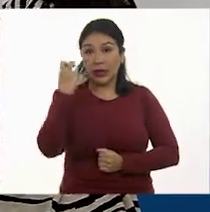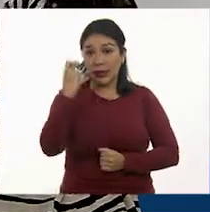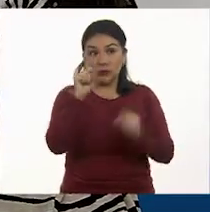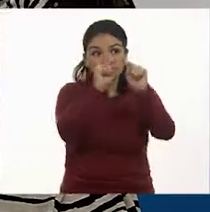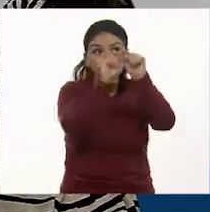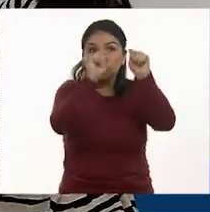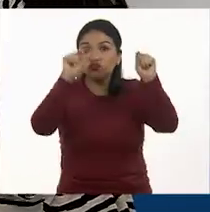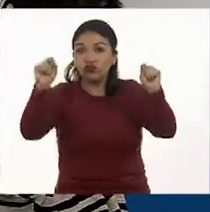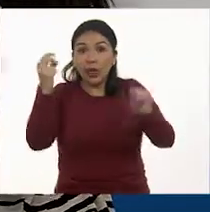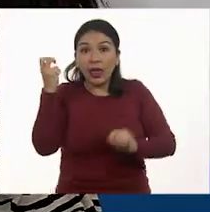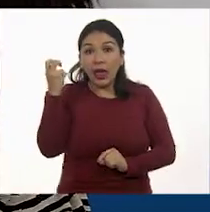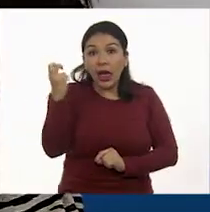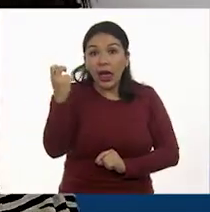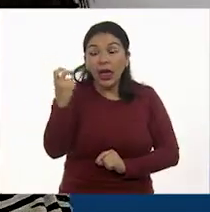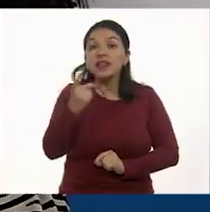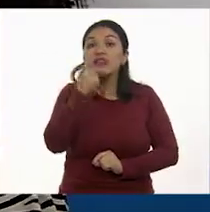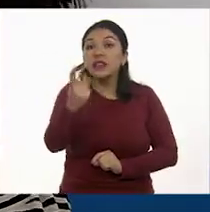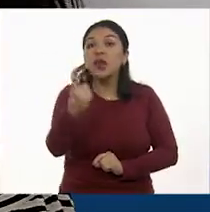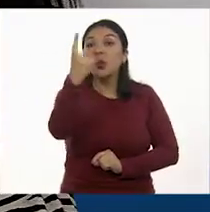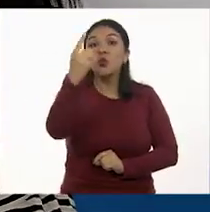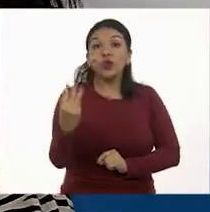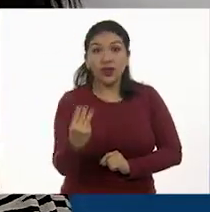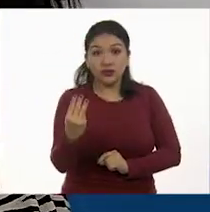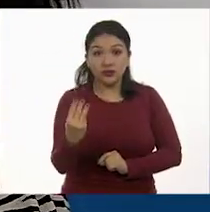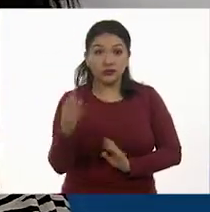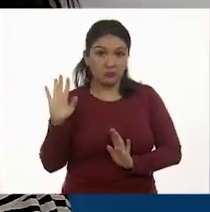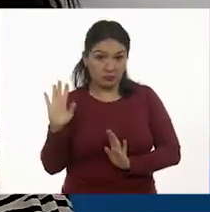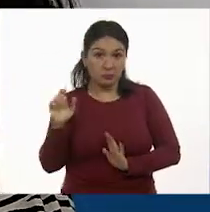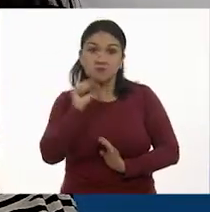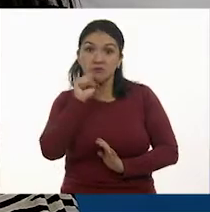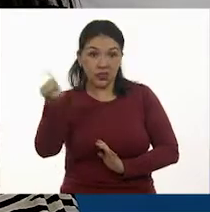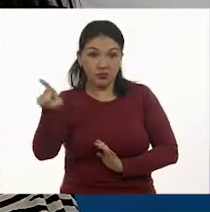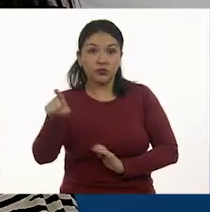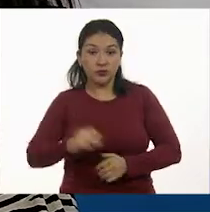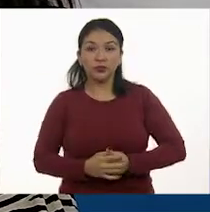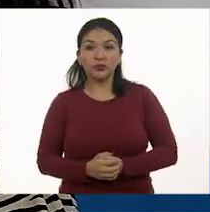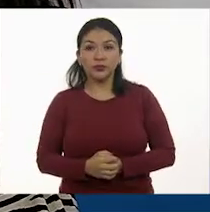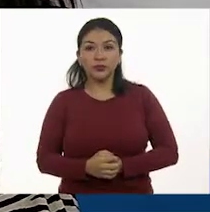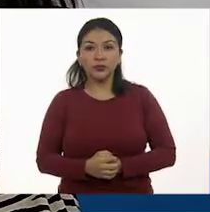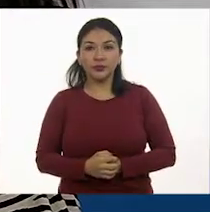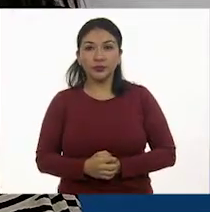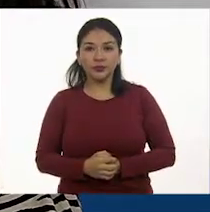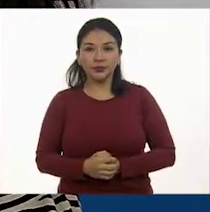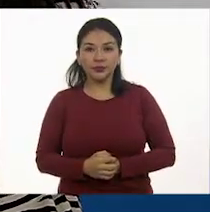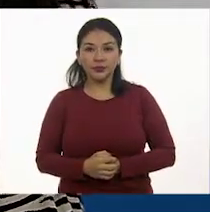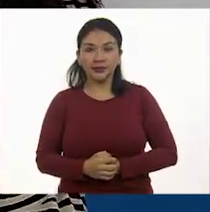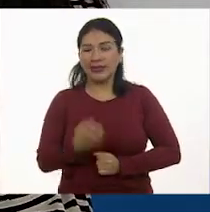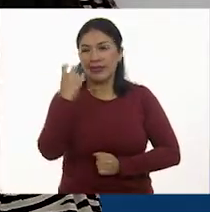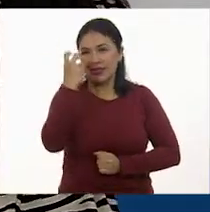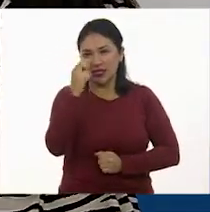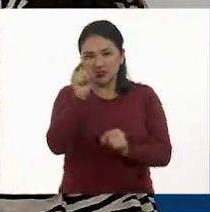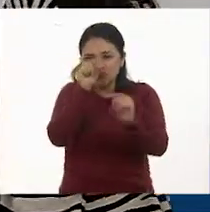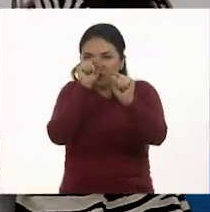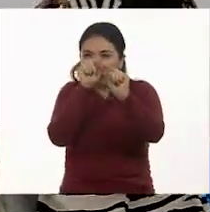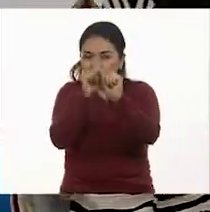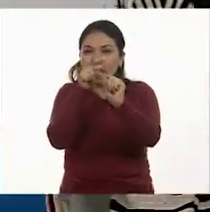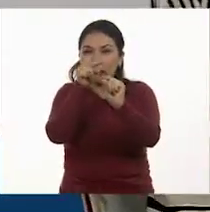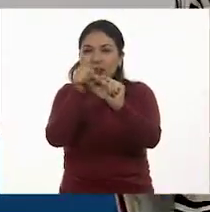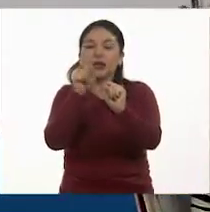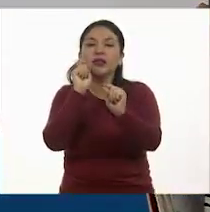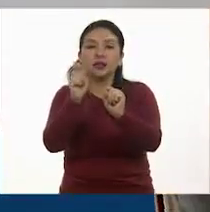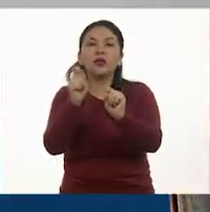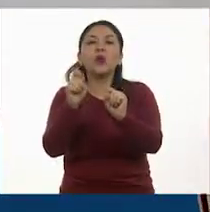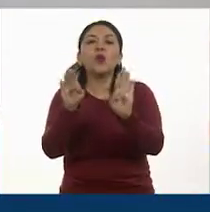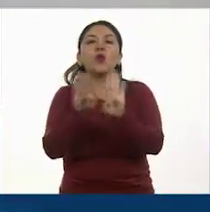Aquí sería... ¿Nos pide un tercio? Un tercio nos pide. Entonces, aquí dividimos nuestra recta en tres